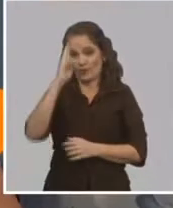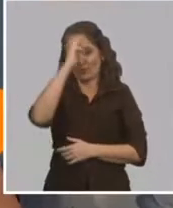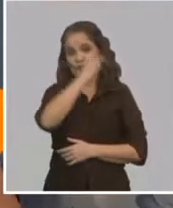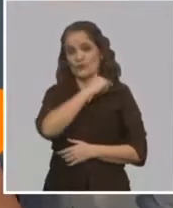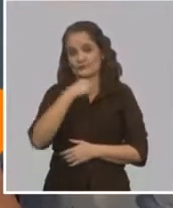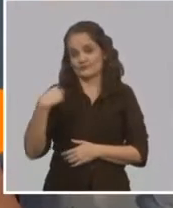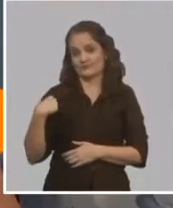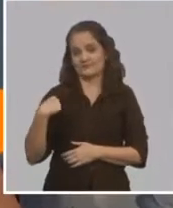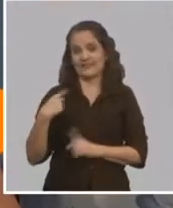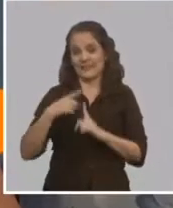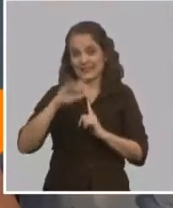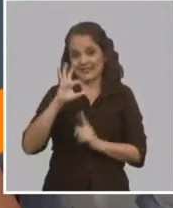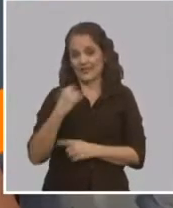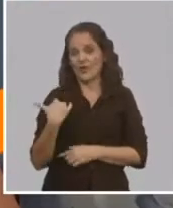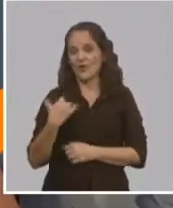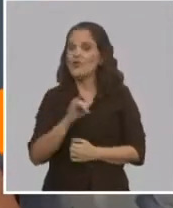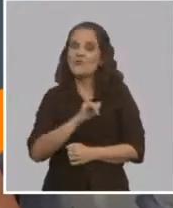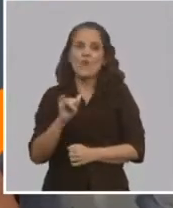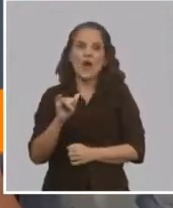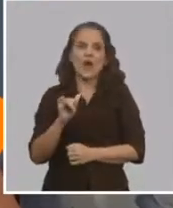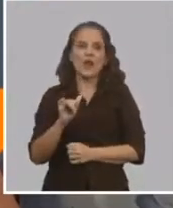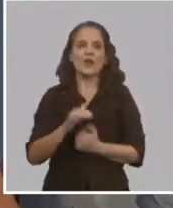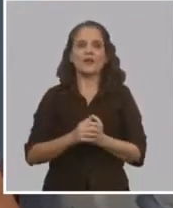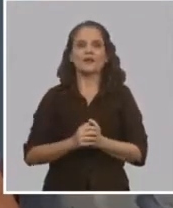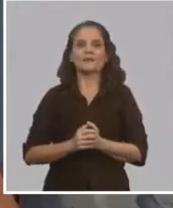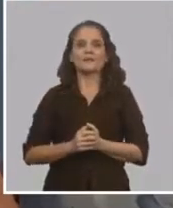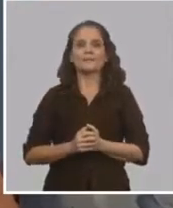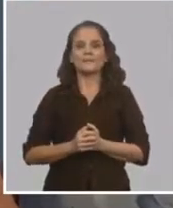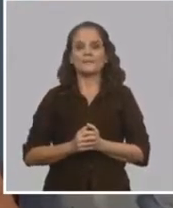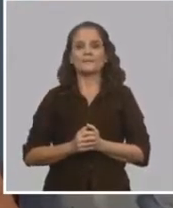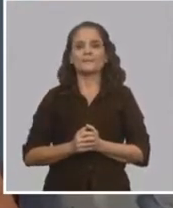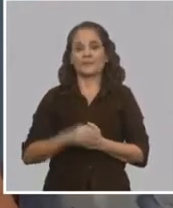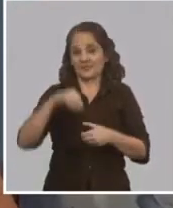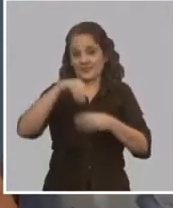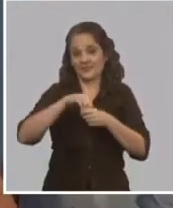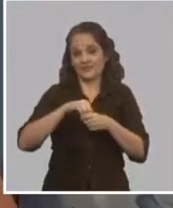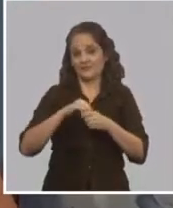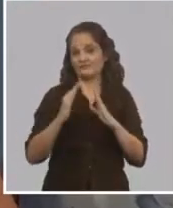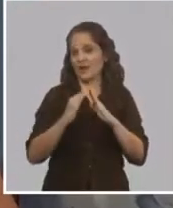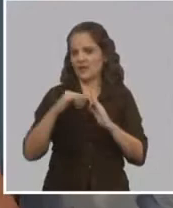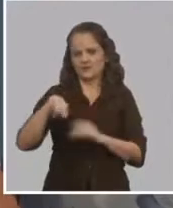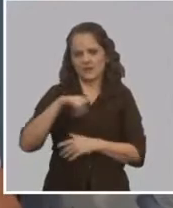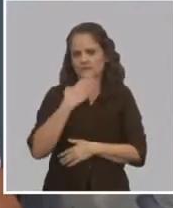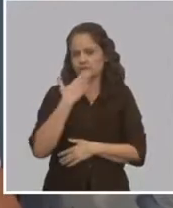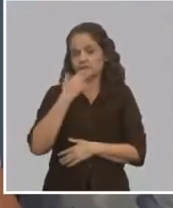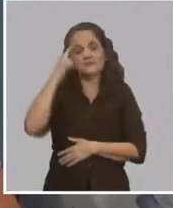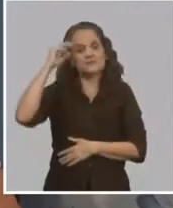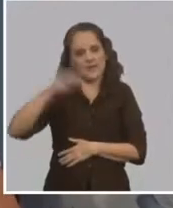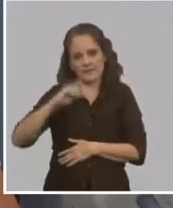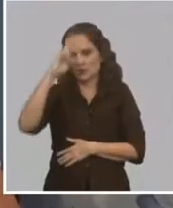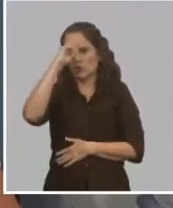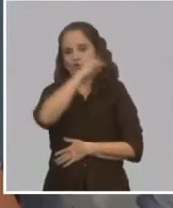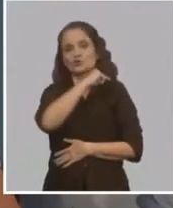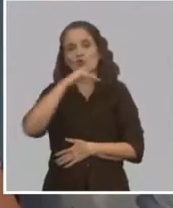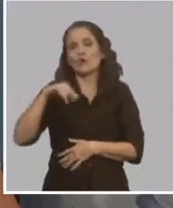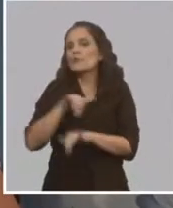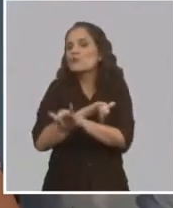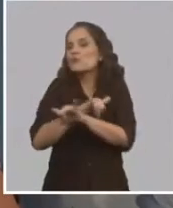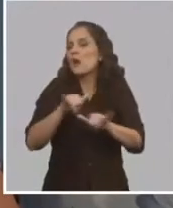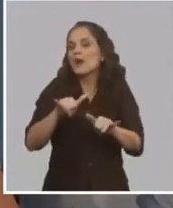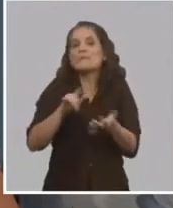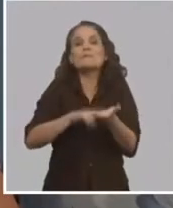profesional, obviamente, ¿no? Es cercano aquí en la casa, siempre lo ha sido. Y ha sido el padre